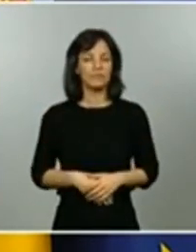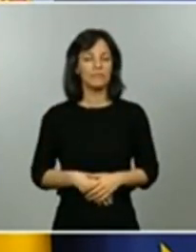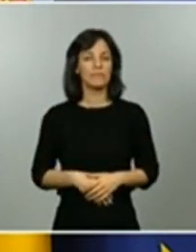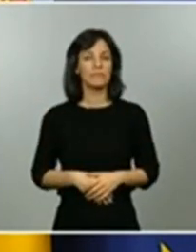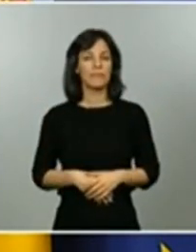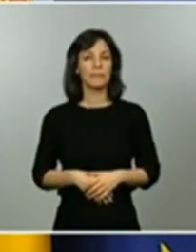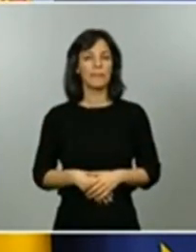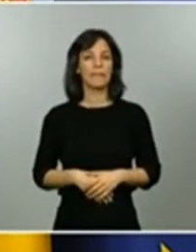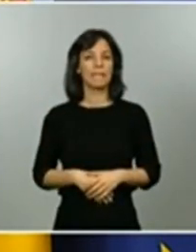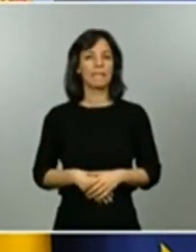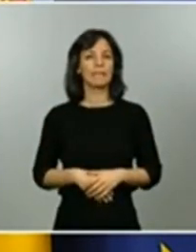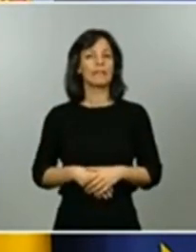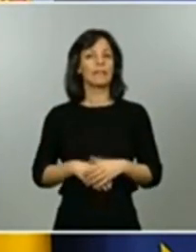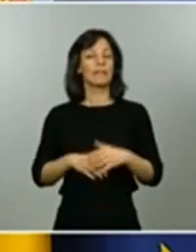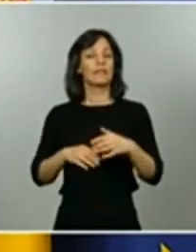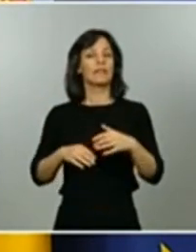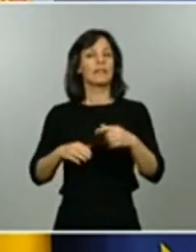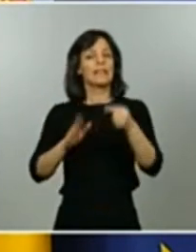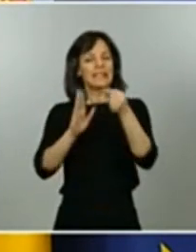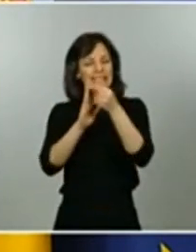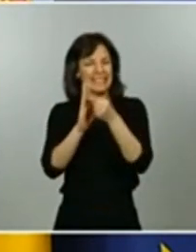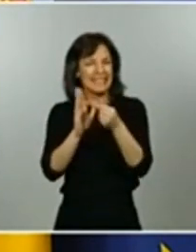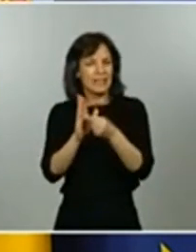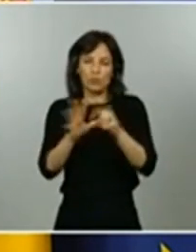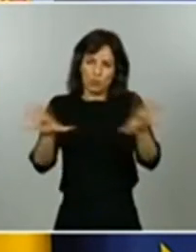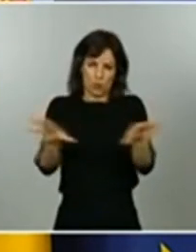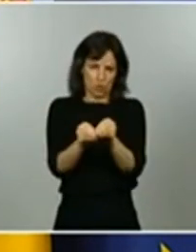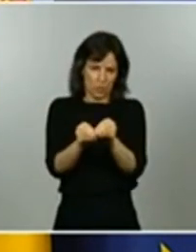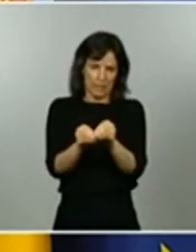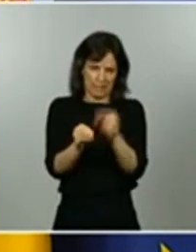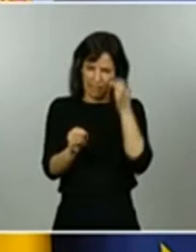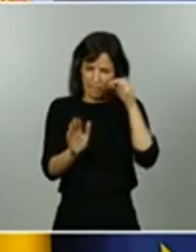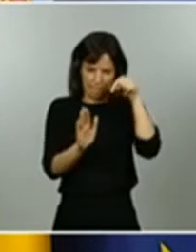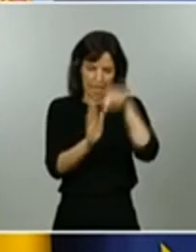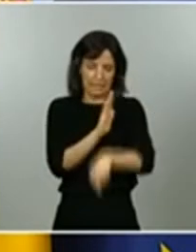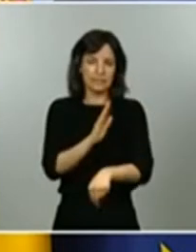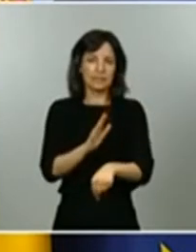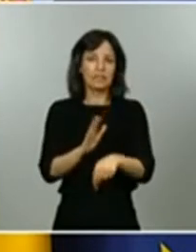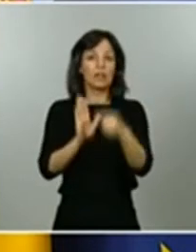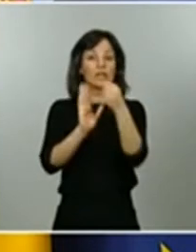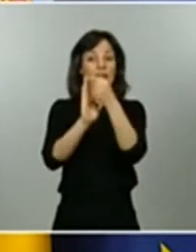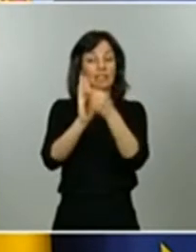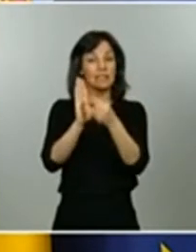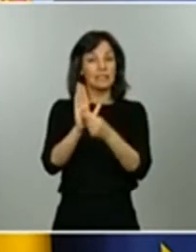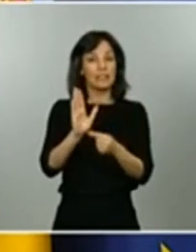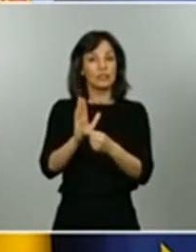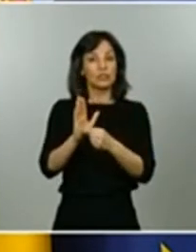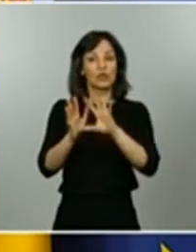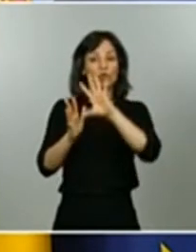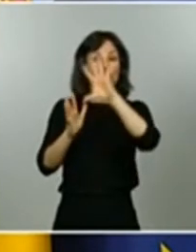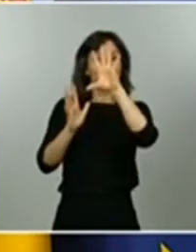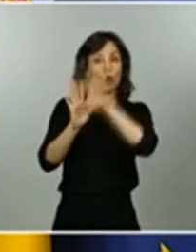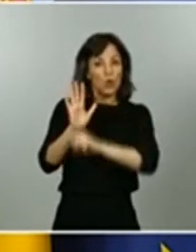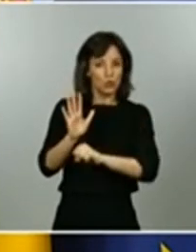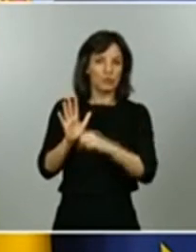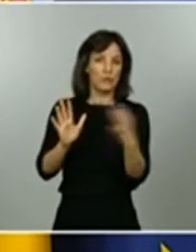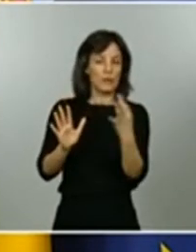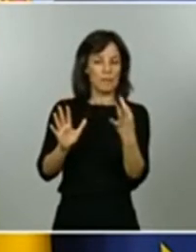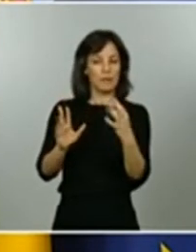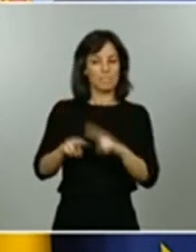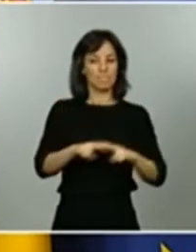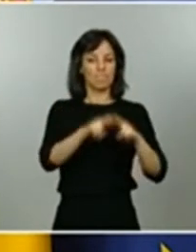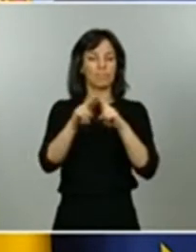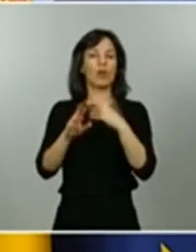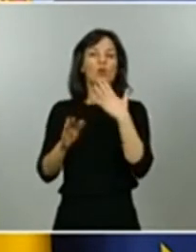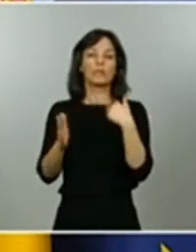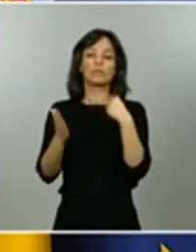más de los que voy a comentar, que se tienen que valorar en su conjunto. Esto no es un checklist sí, no, sí,